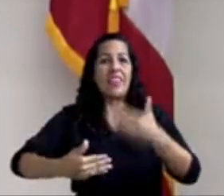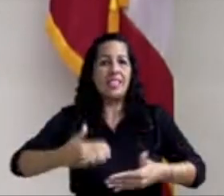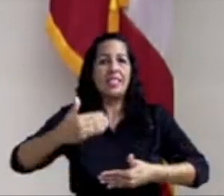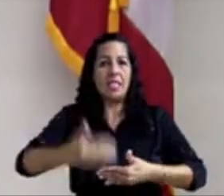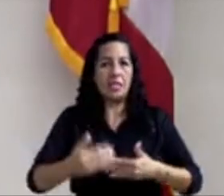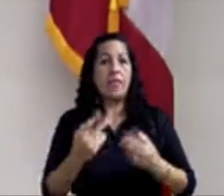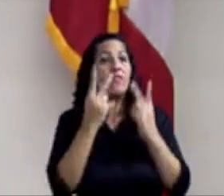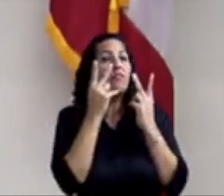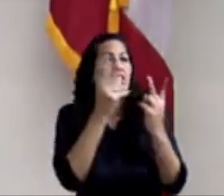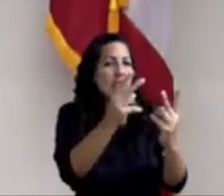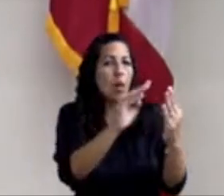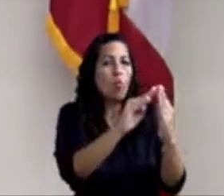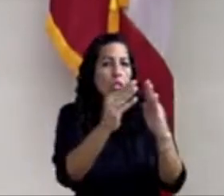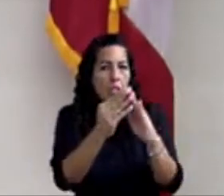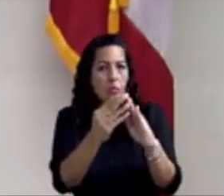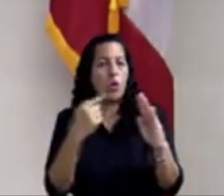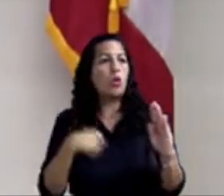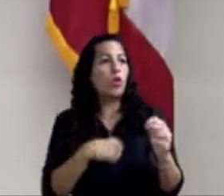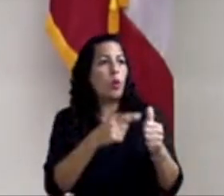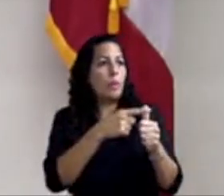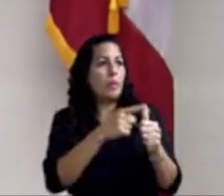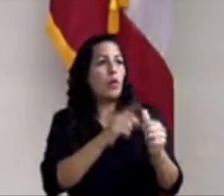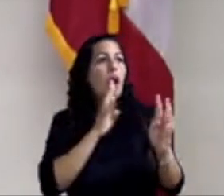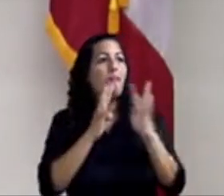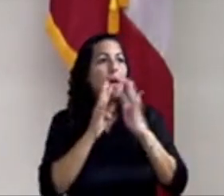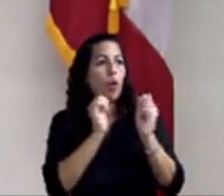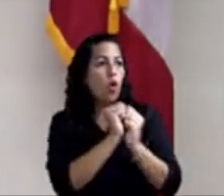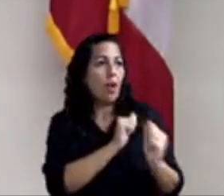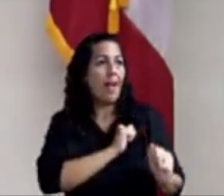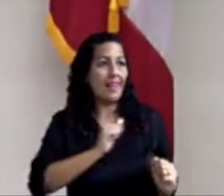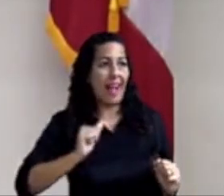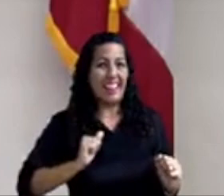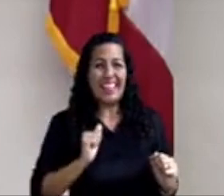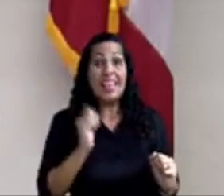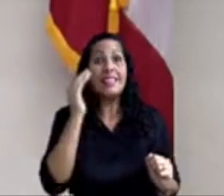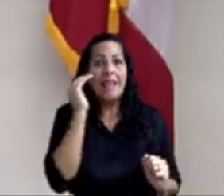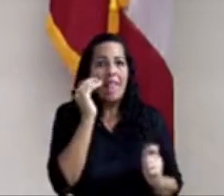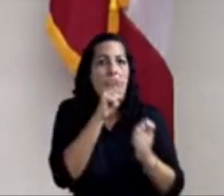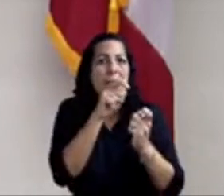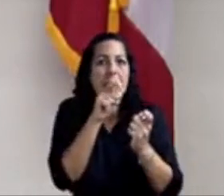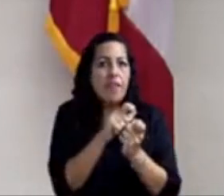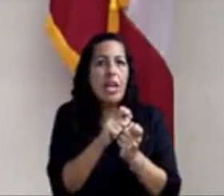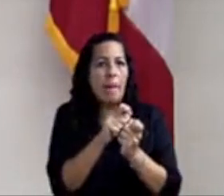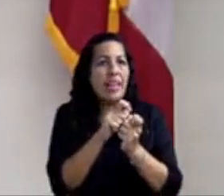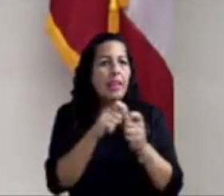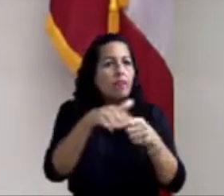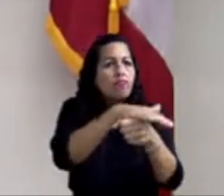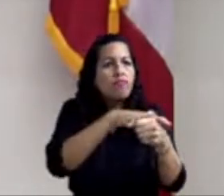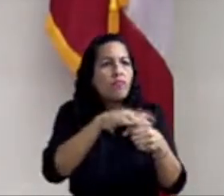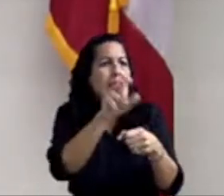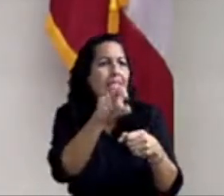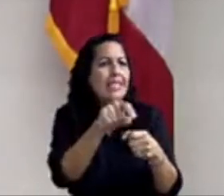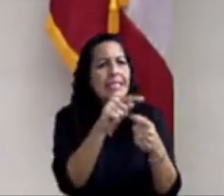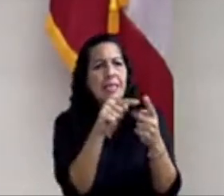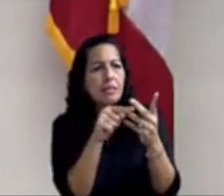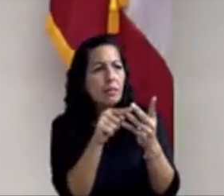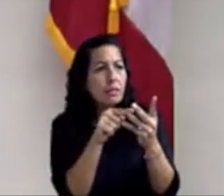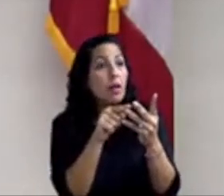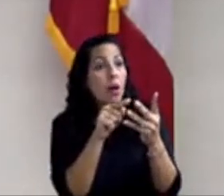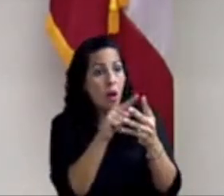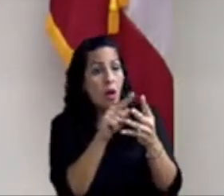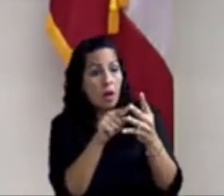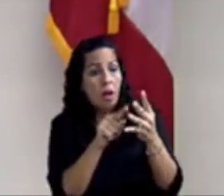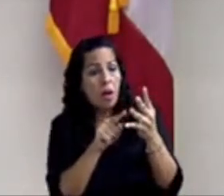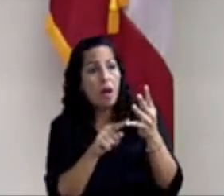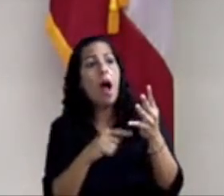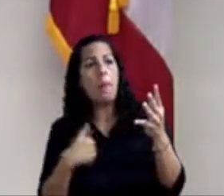un municipio, nosotros con quien primero contactamos es con el alcalde de ese municipio que conoce específicamente cuáles son las necesidades de su pueblo. Basado en eso, es